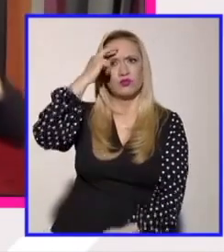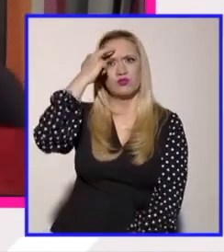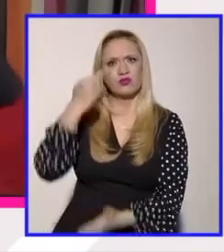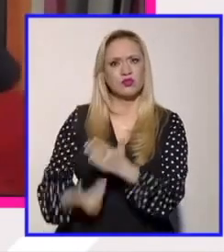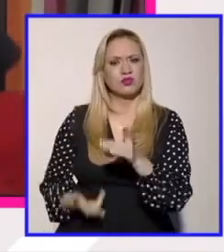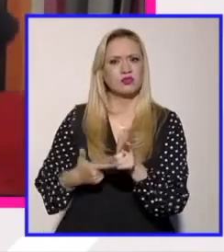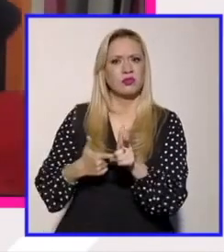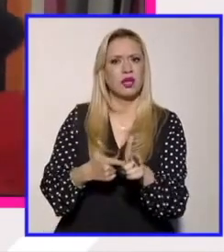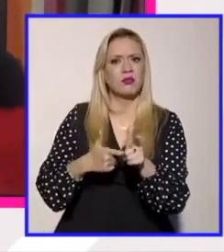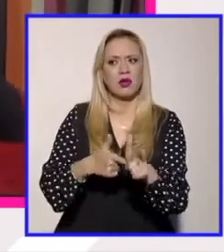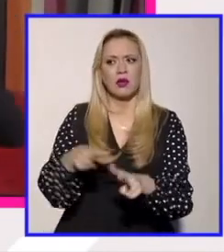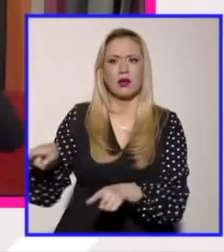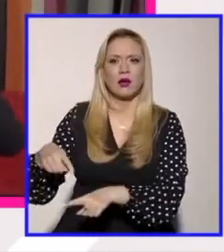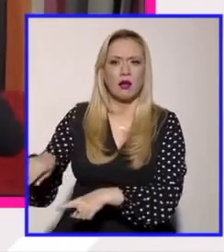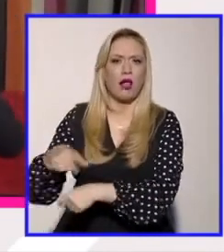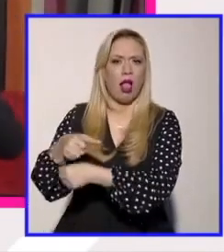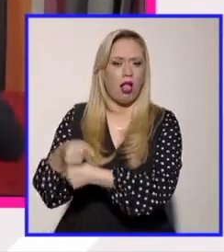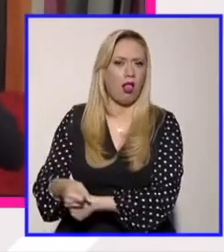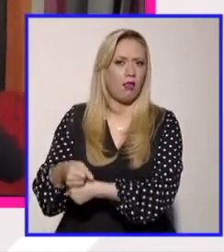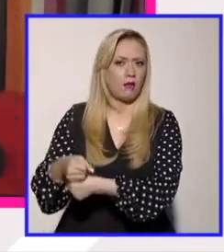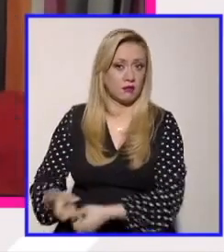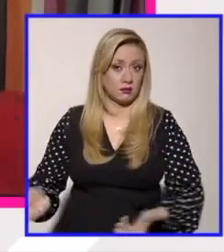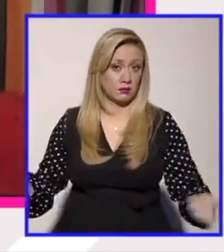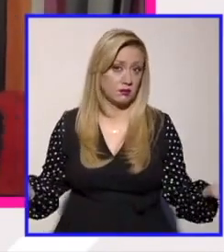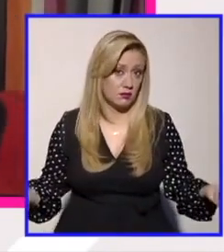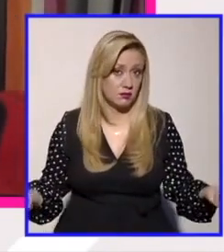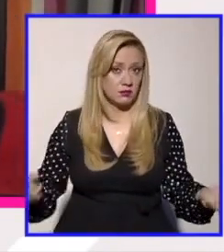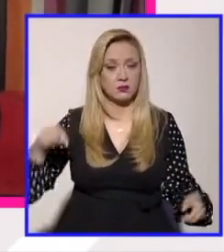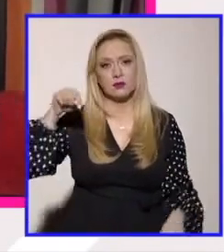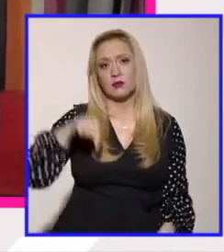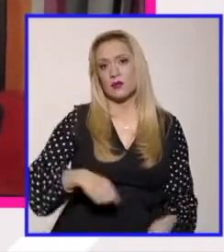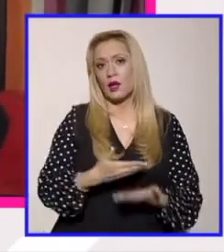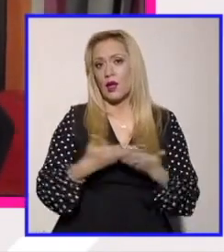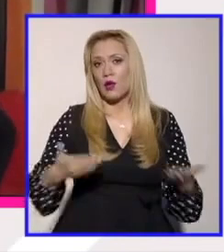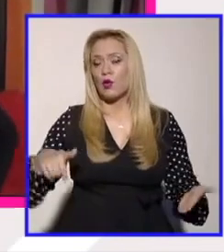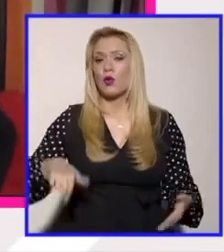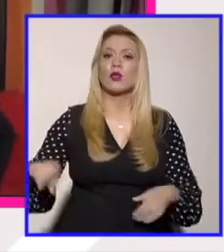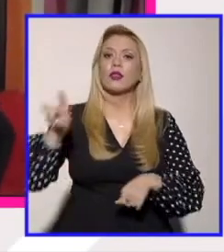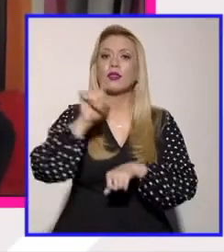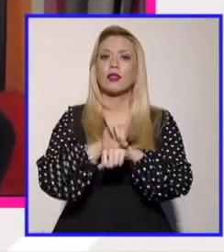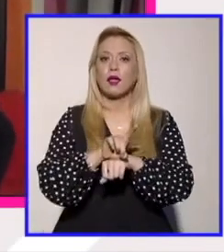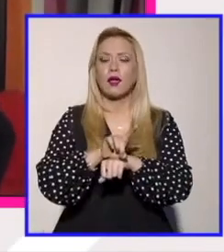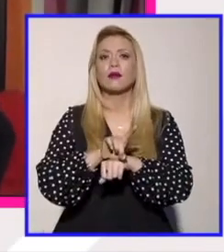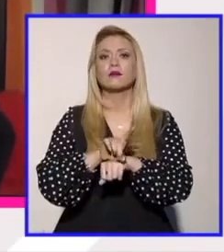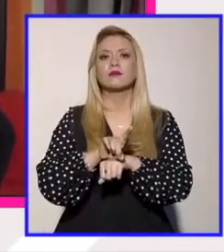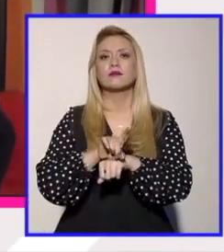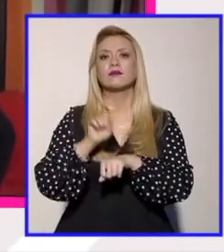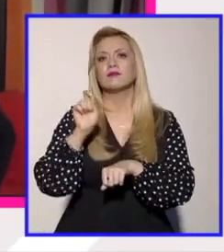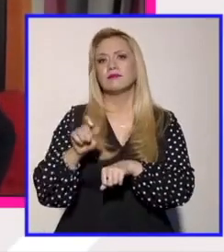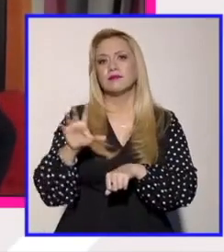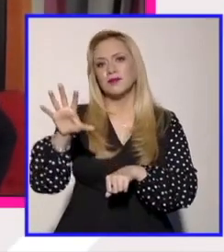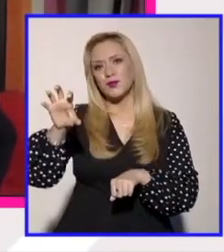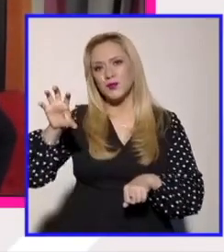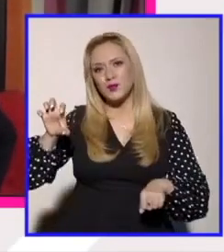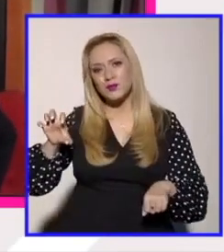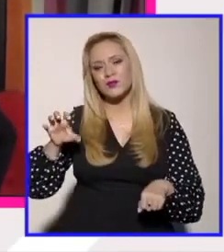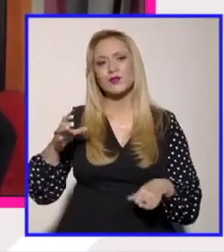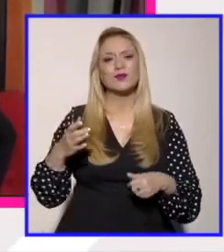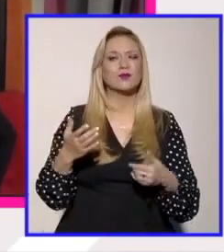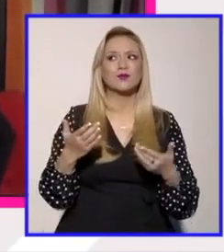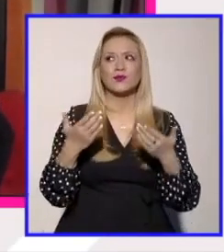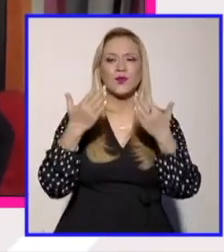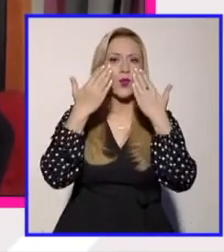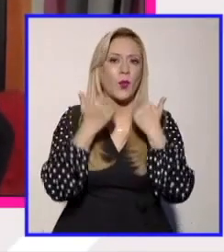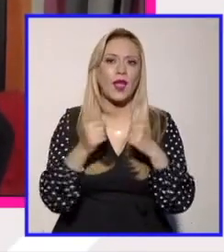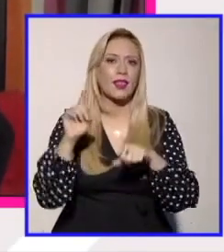esas violencias. Este programa está siendo grabado y no tenemos todavía una